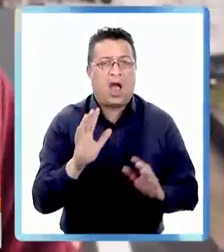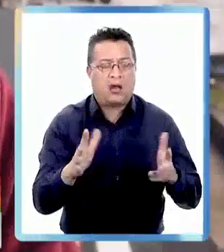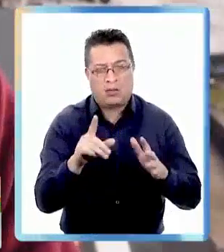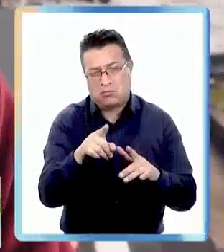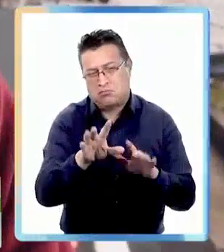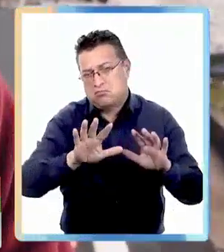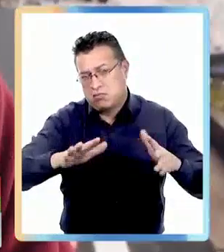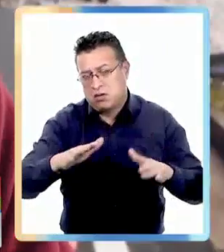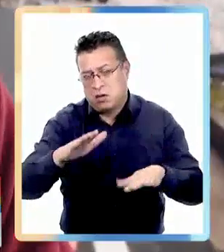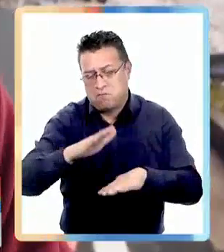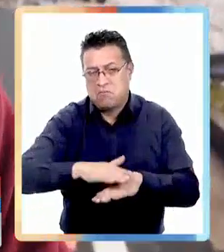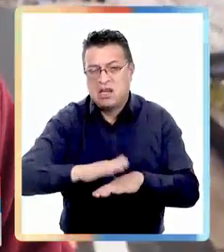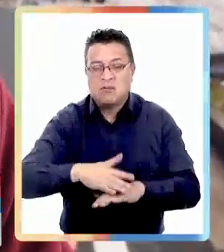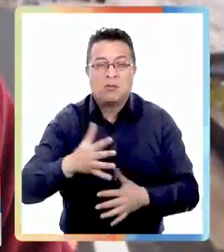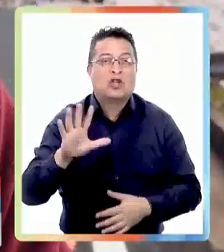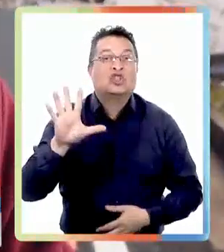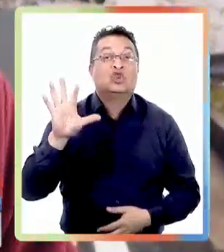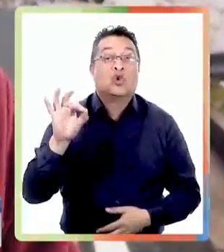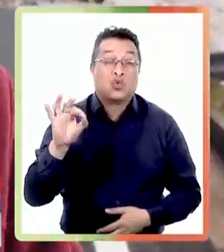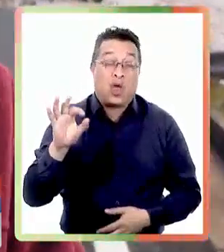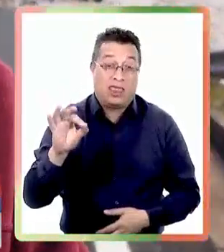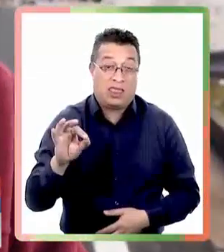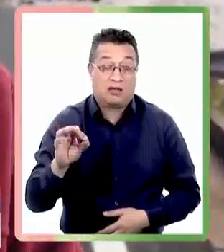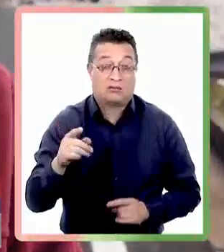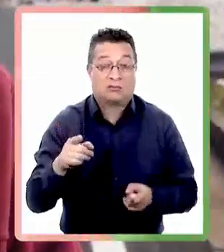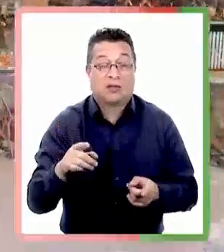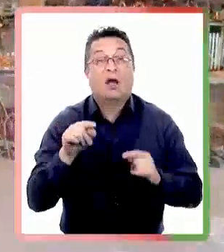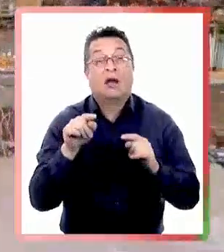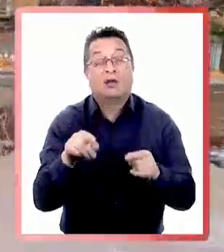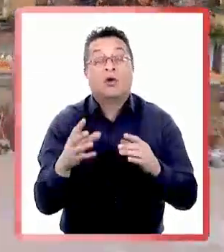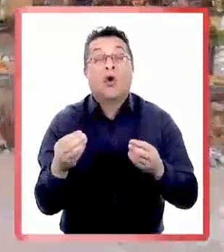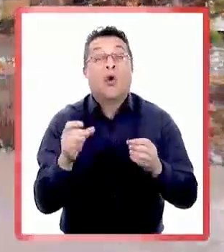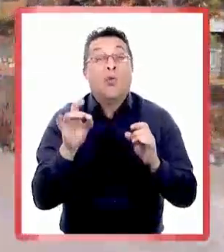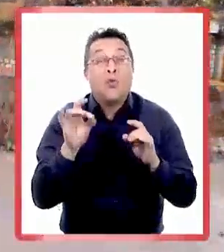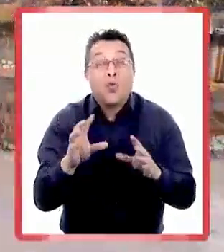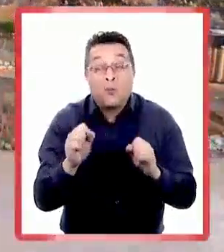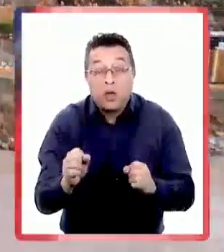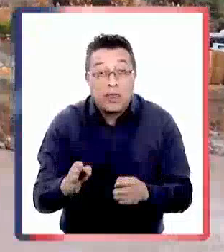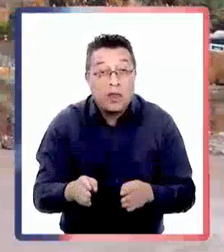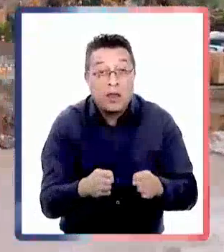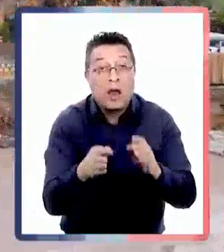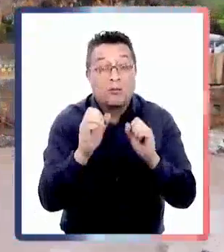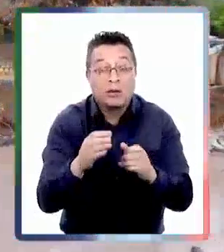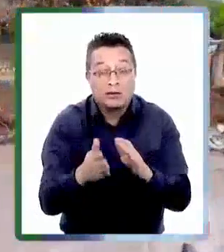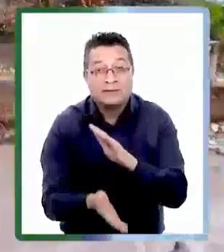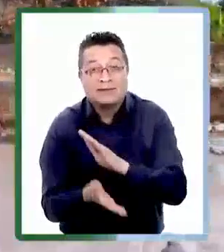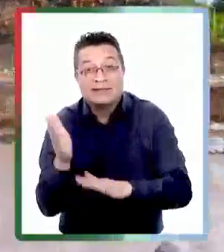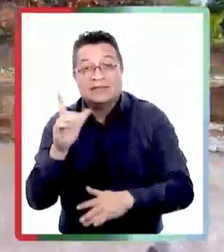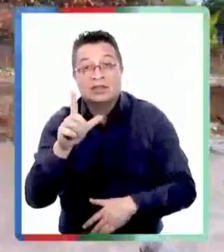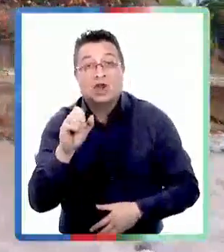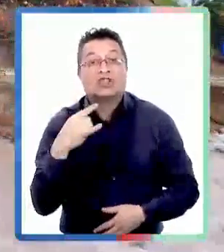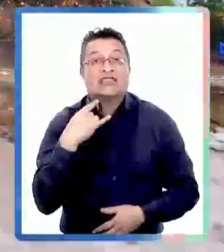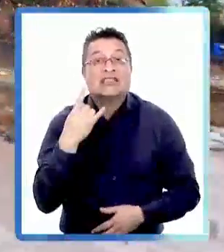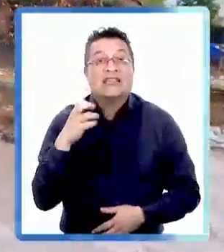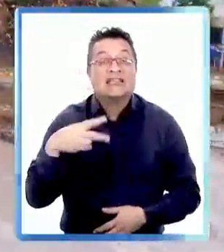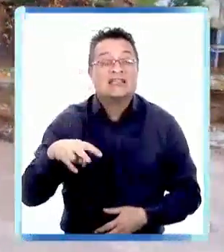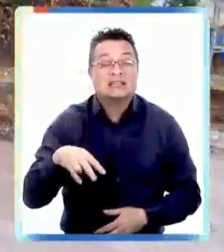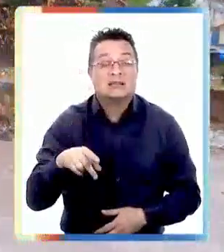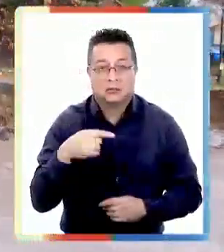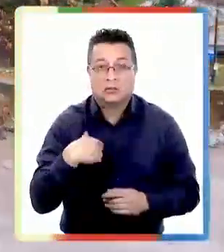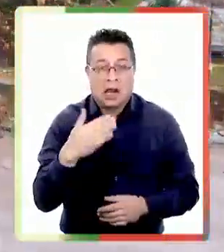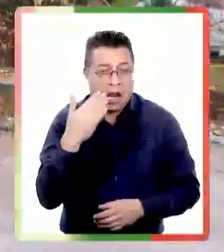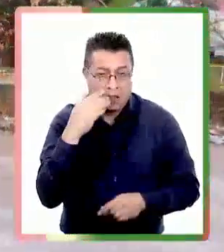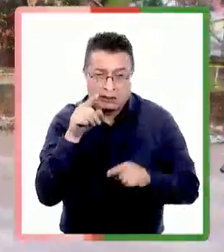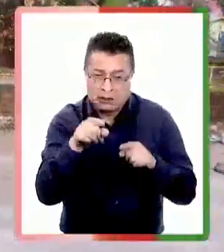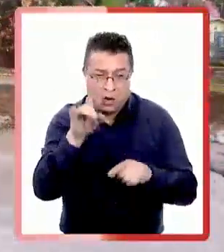unos 50 ¿Cuáles son las únicas posibilidades que tiene la gente para salir de los queñes? Pero yo le diría que casi sería esta la única